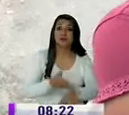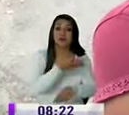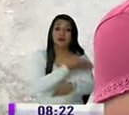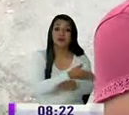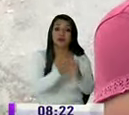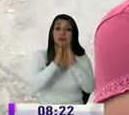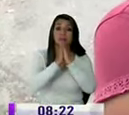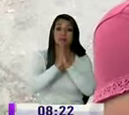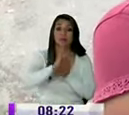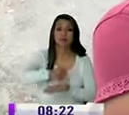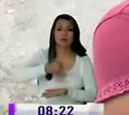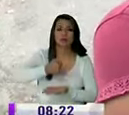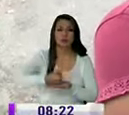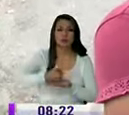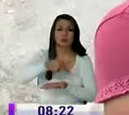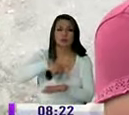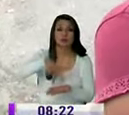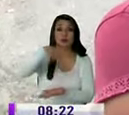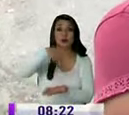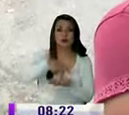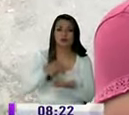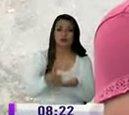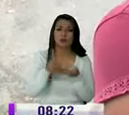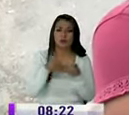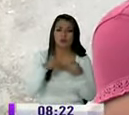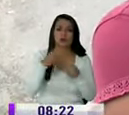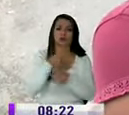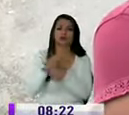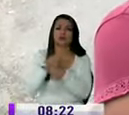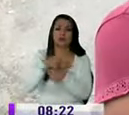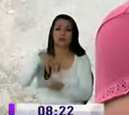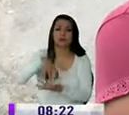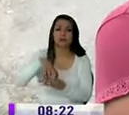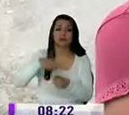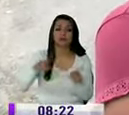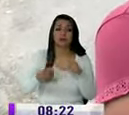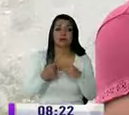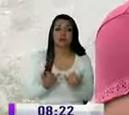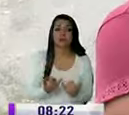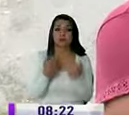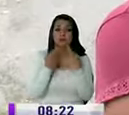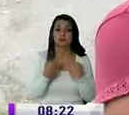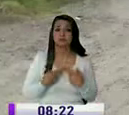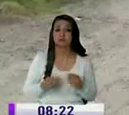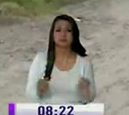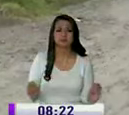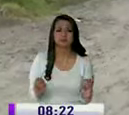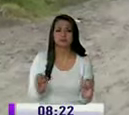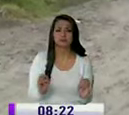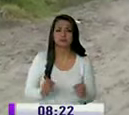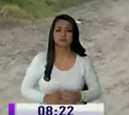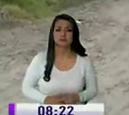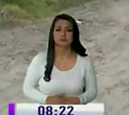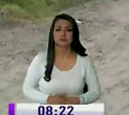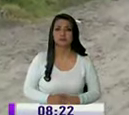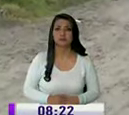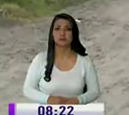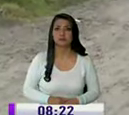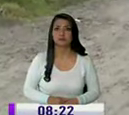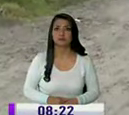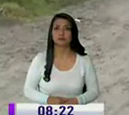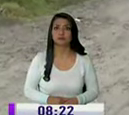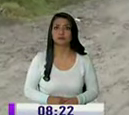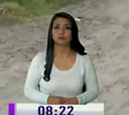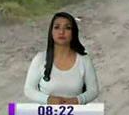pedidos a la junta parroquial que nos ayude al consejo provincial pero todavía no nos van a ayudar informó Sofía